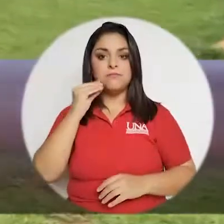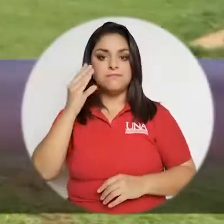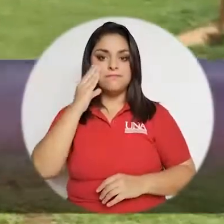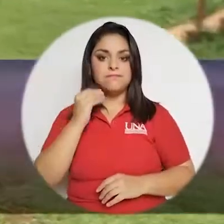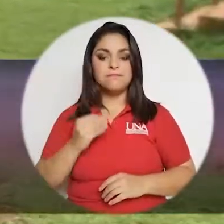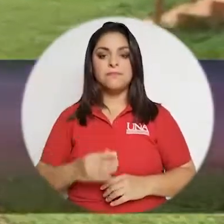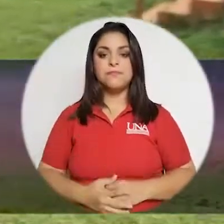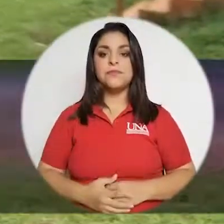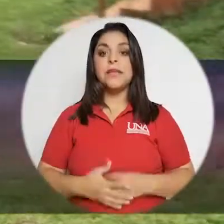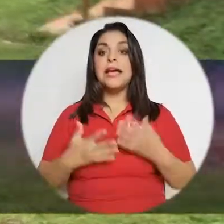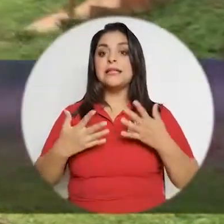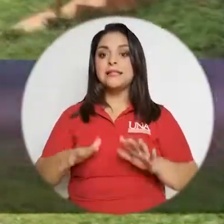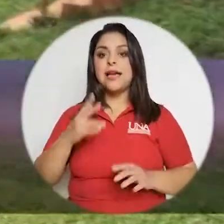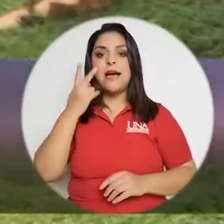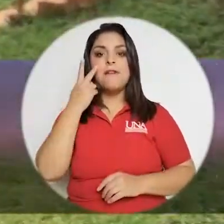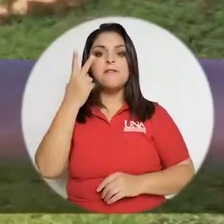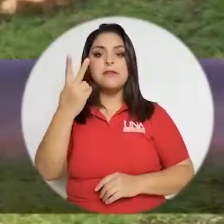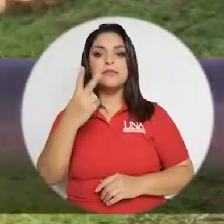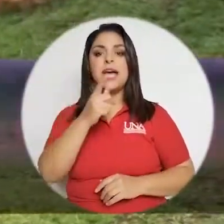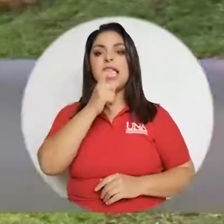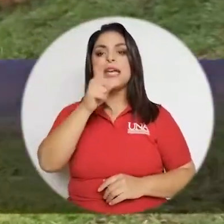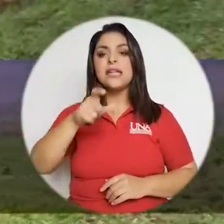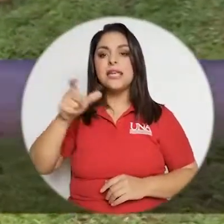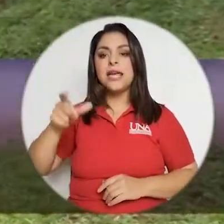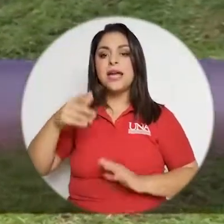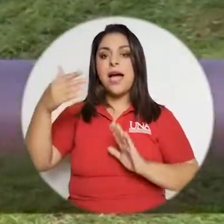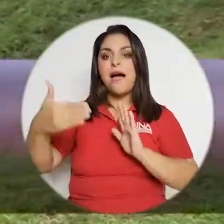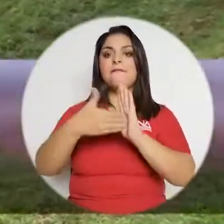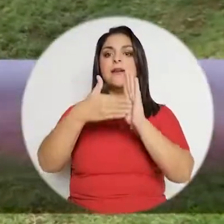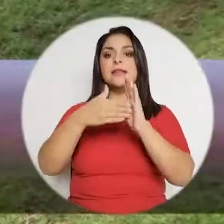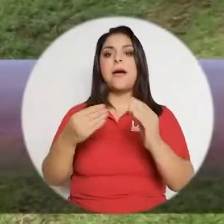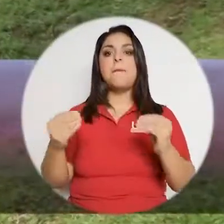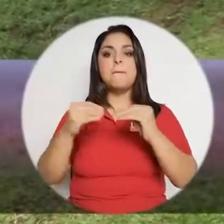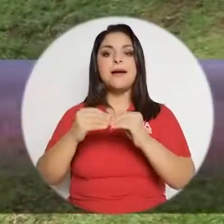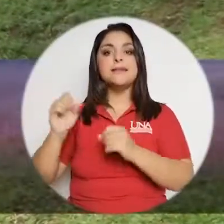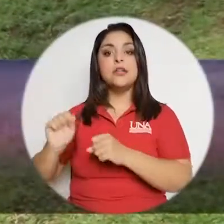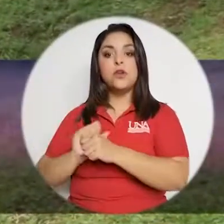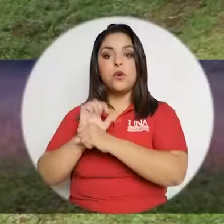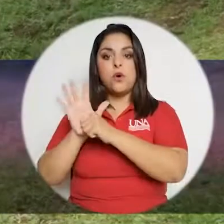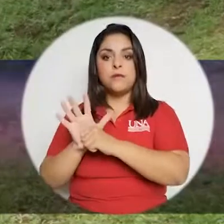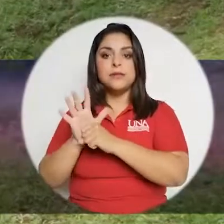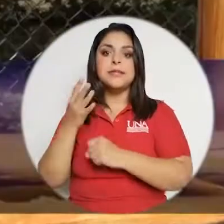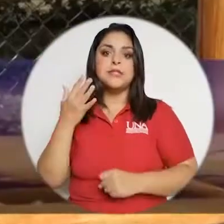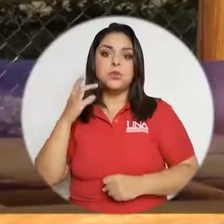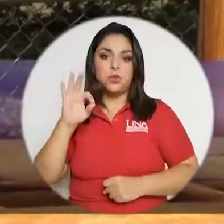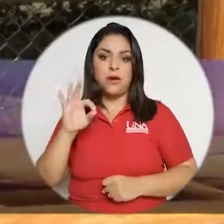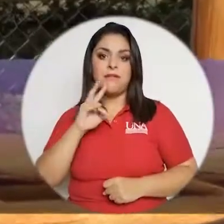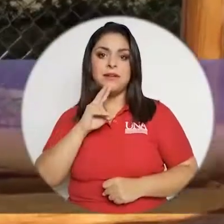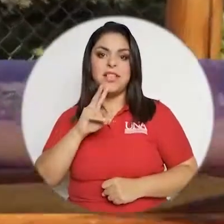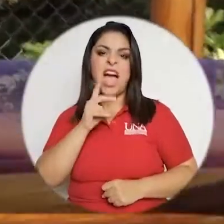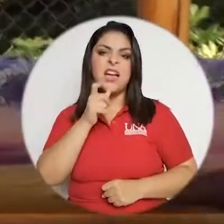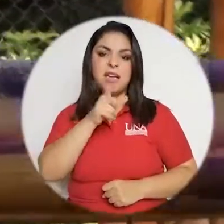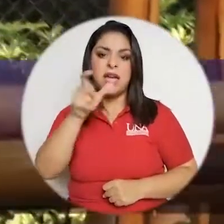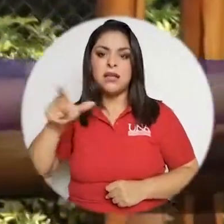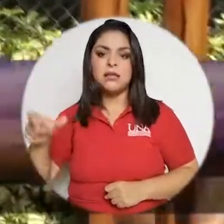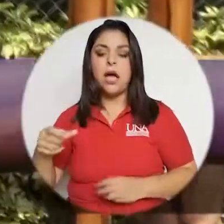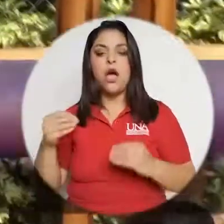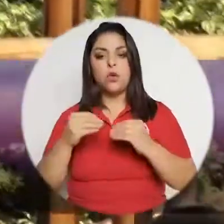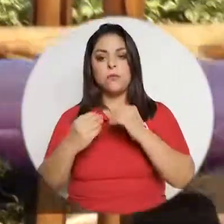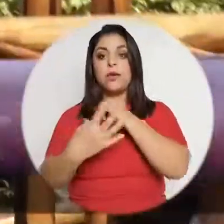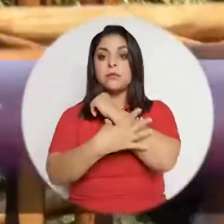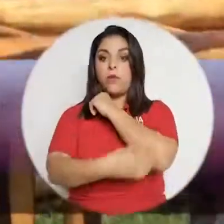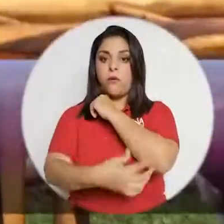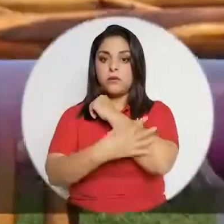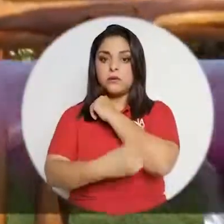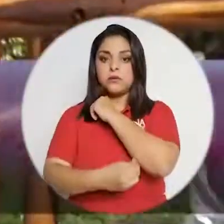vivido. Ya hemos visto que a quienes afecta más el COVID-19, ¿verdad? A los más